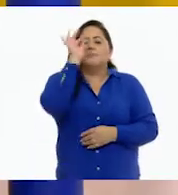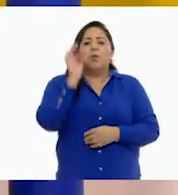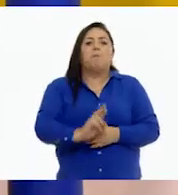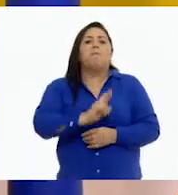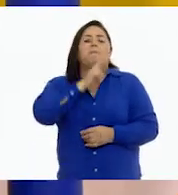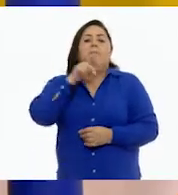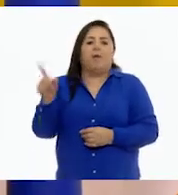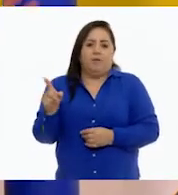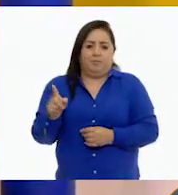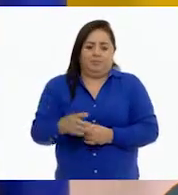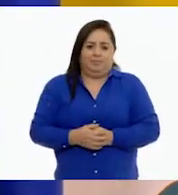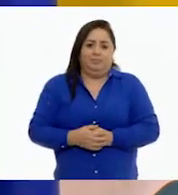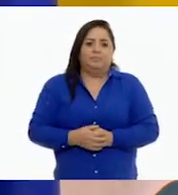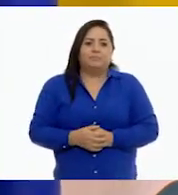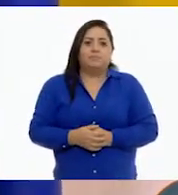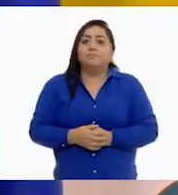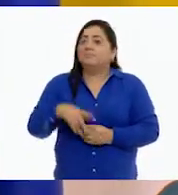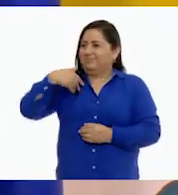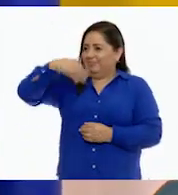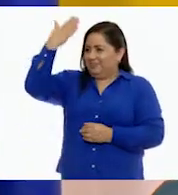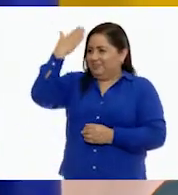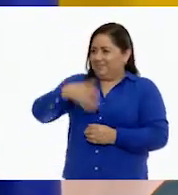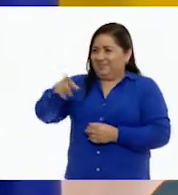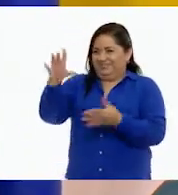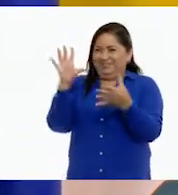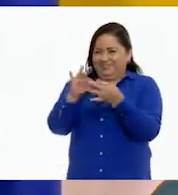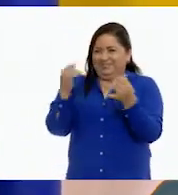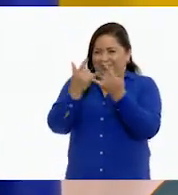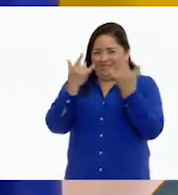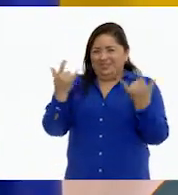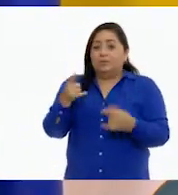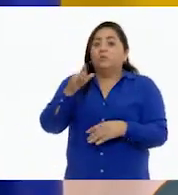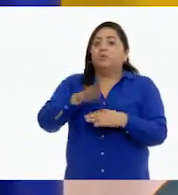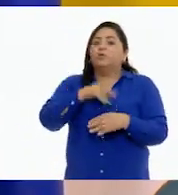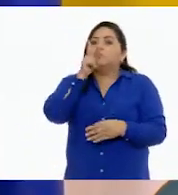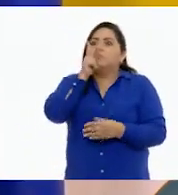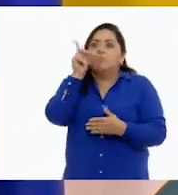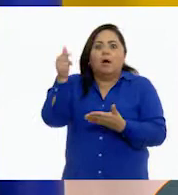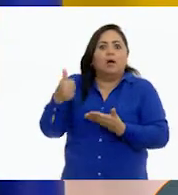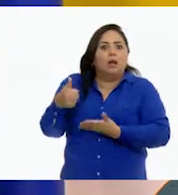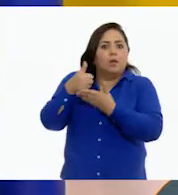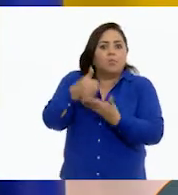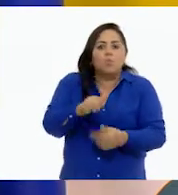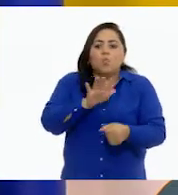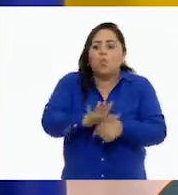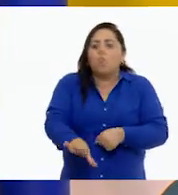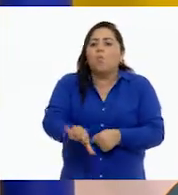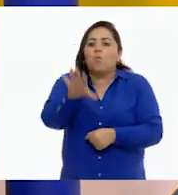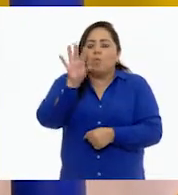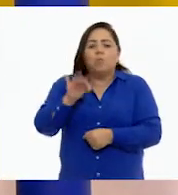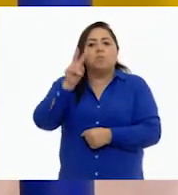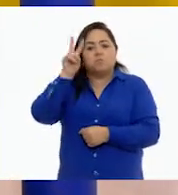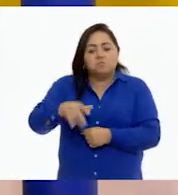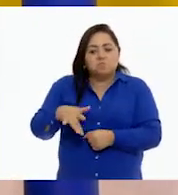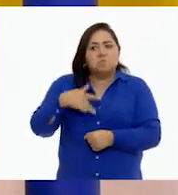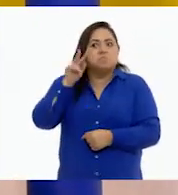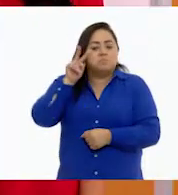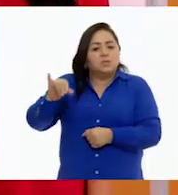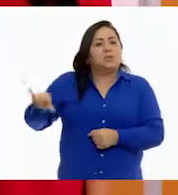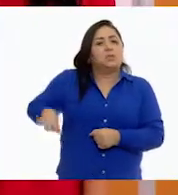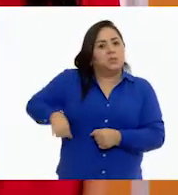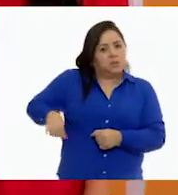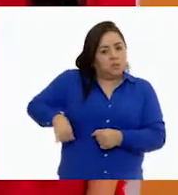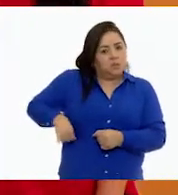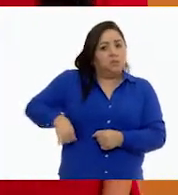manera adecuada. ¿Y sabe qué es lo que más me gustó de ese cuento? Que su papá le ayudó a hacer la elección. Y me parece muy interesante